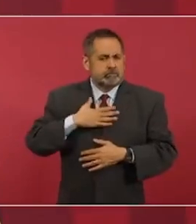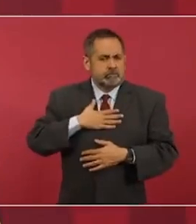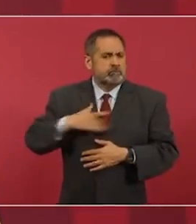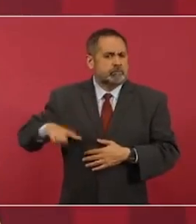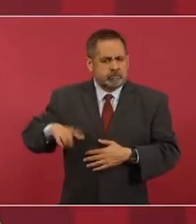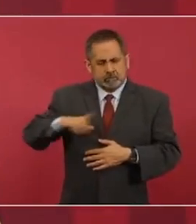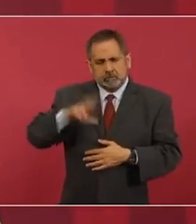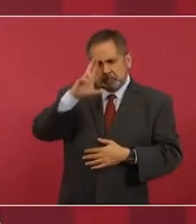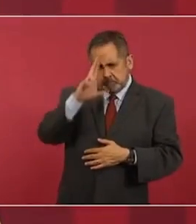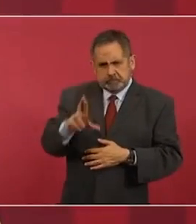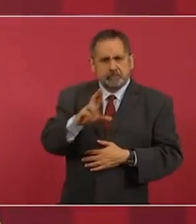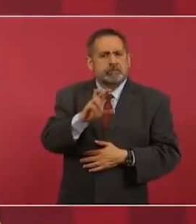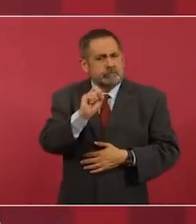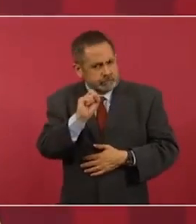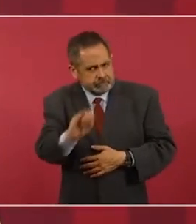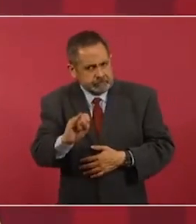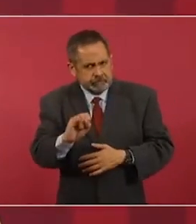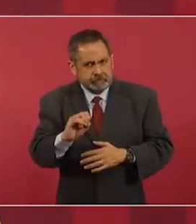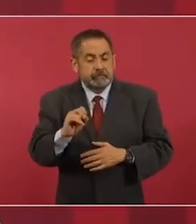nuestro.